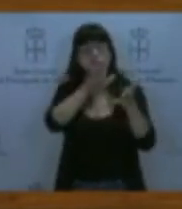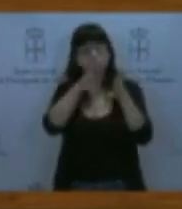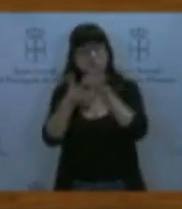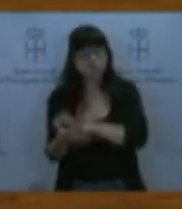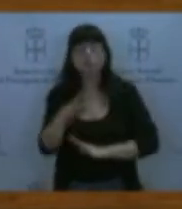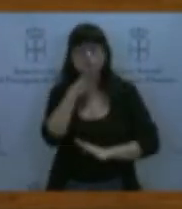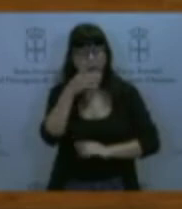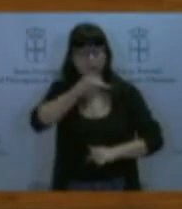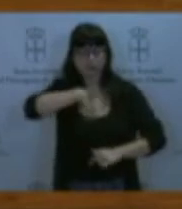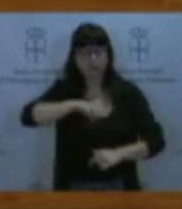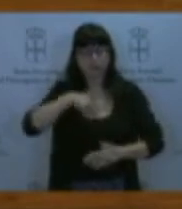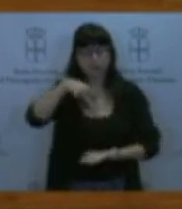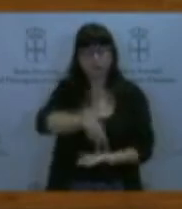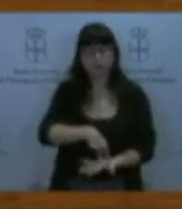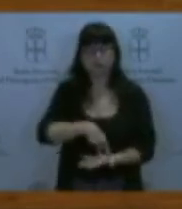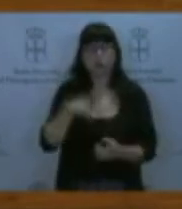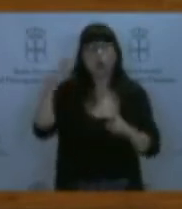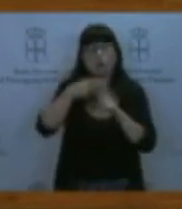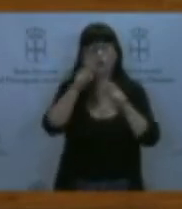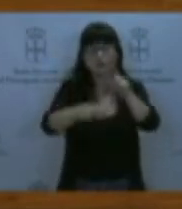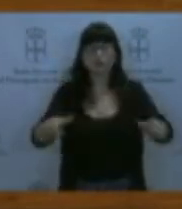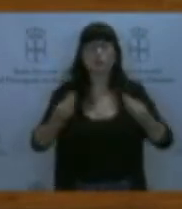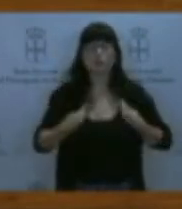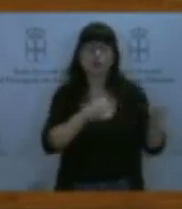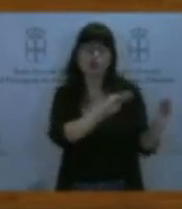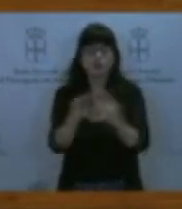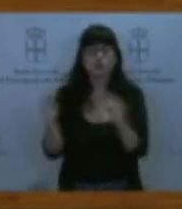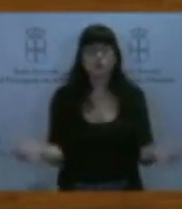haciendo política con la gente y haciendo política para la gente. Gracias.